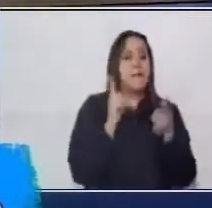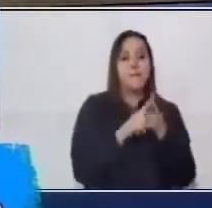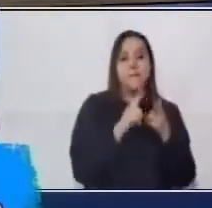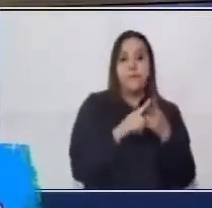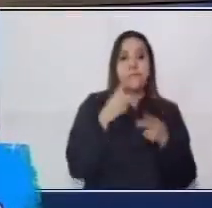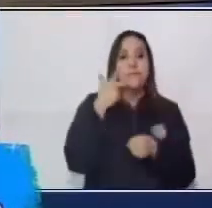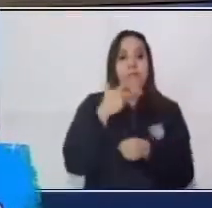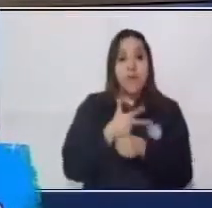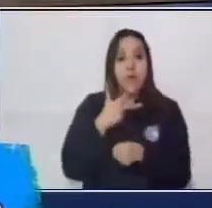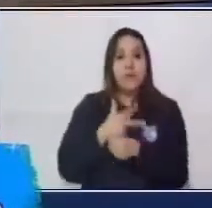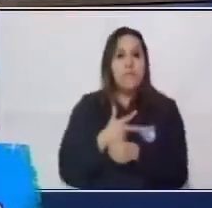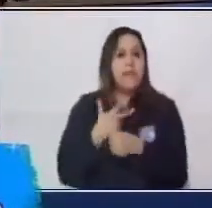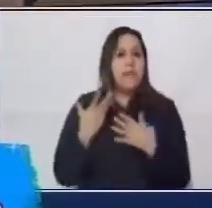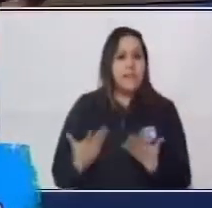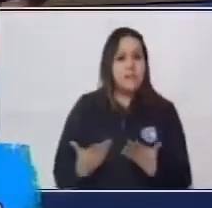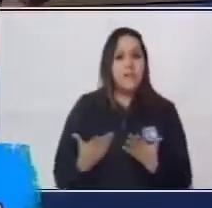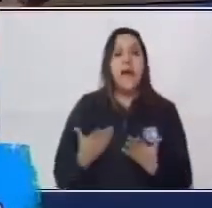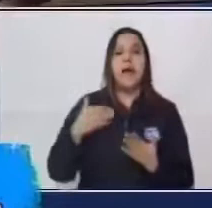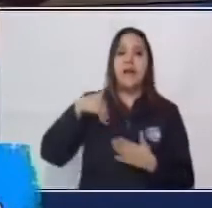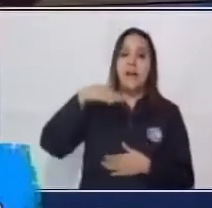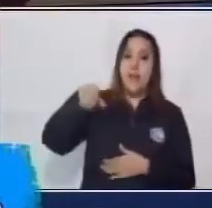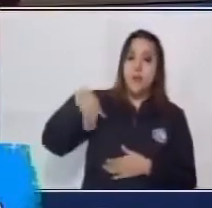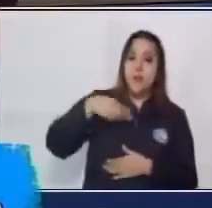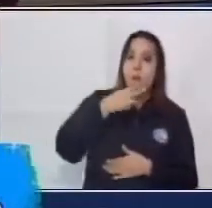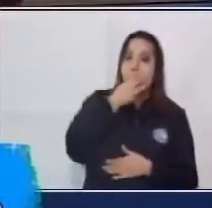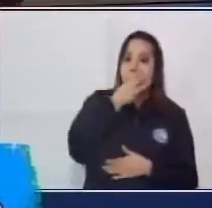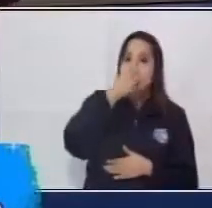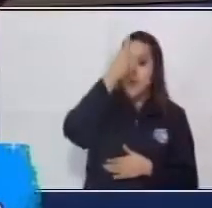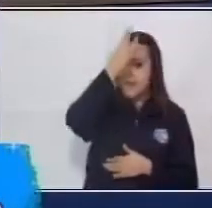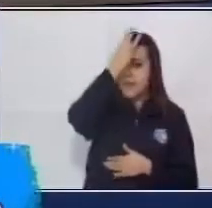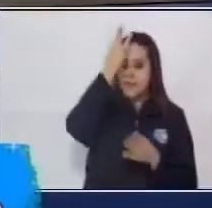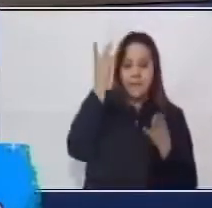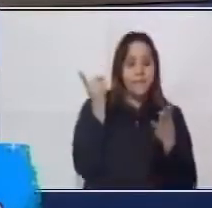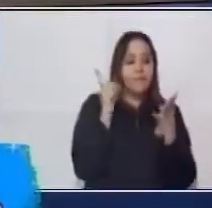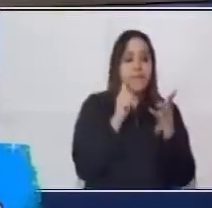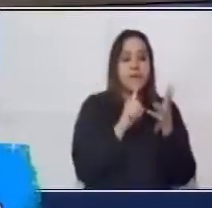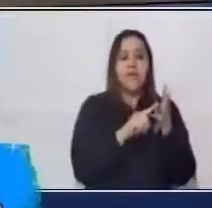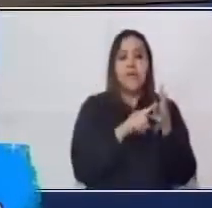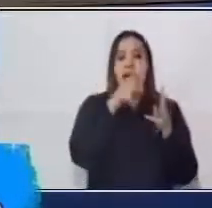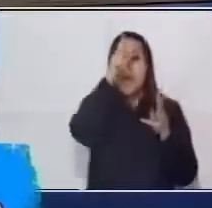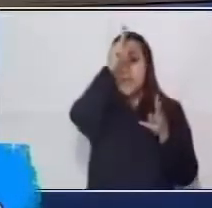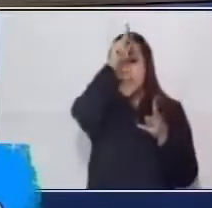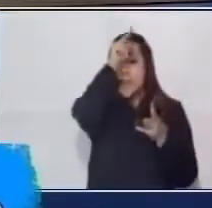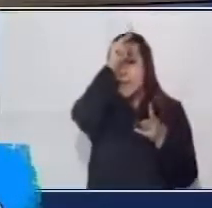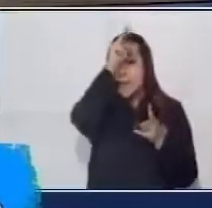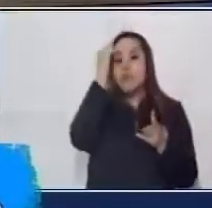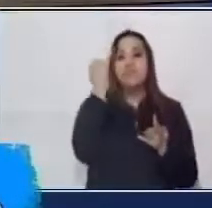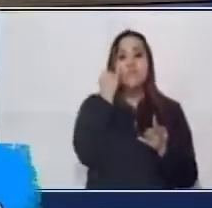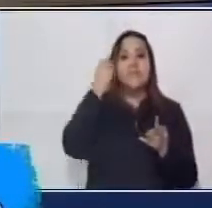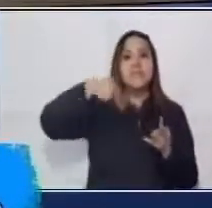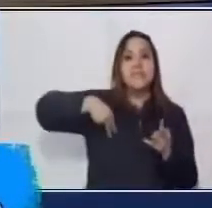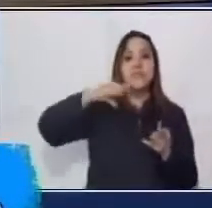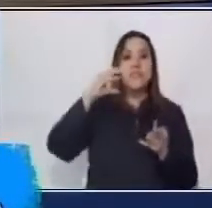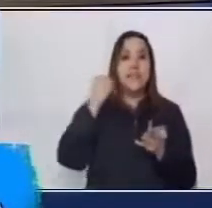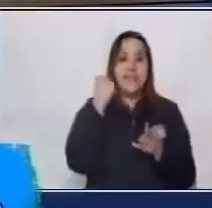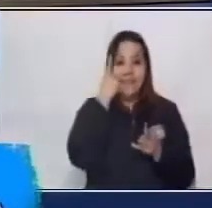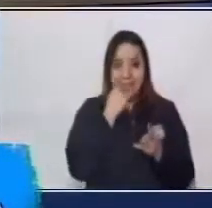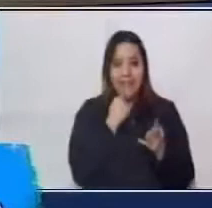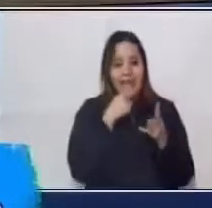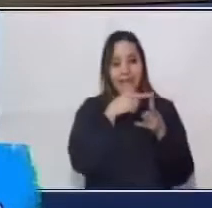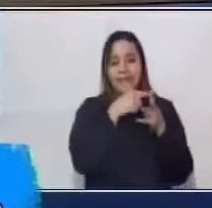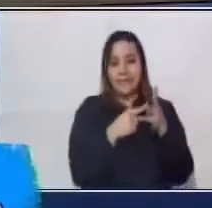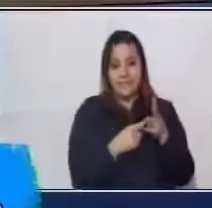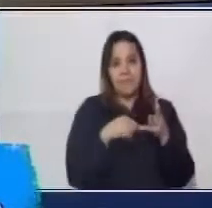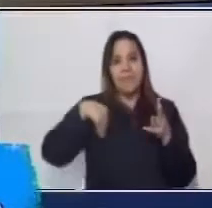Mesoamérica tenemos a los mayas, y en el Perú tenemos a los incas. Y en cada uno de estos